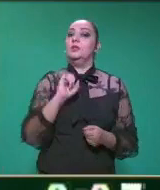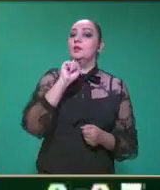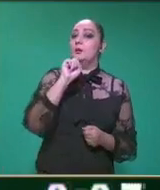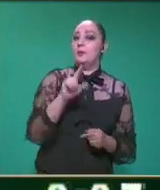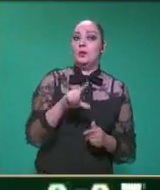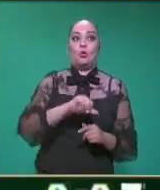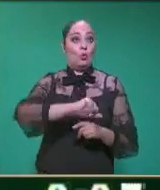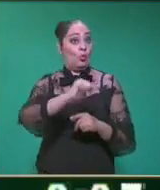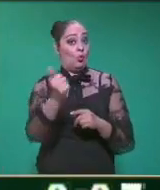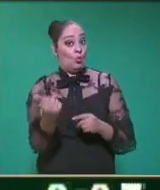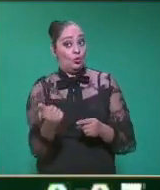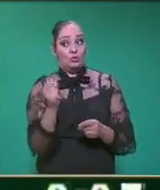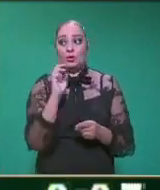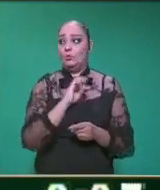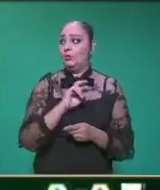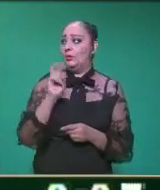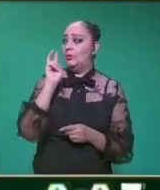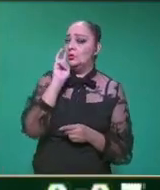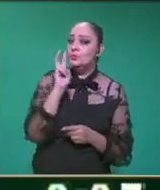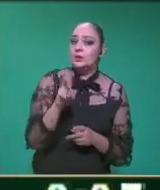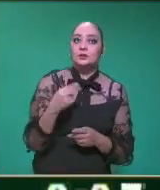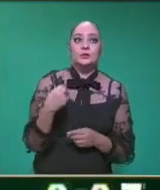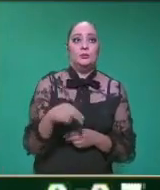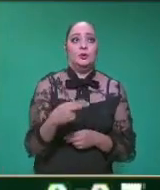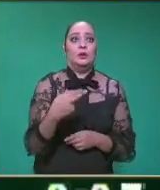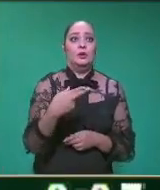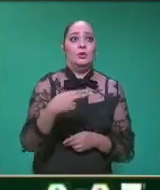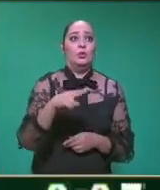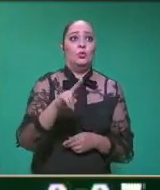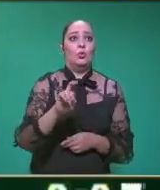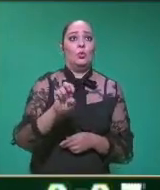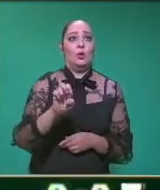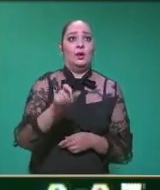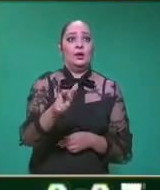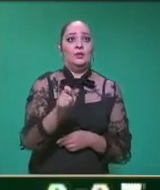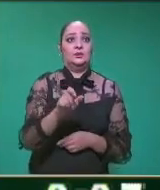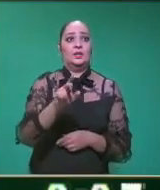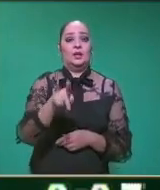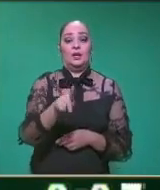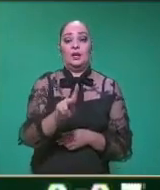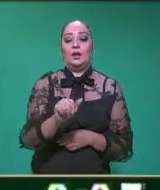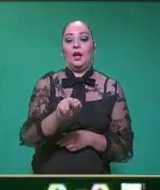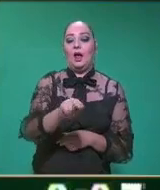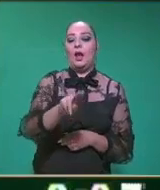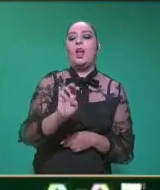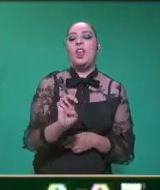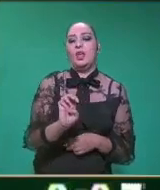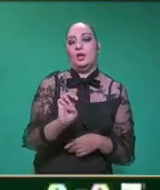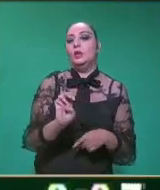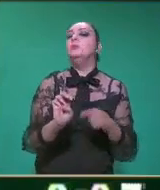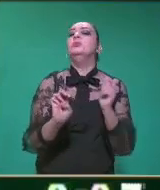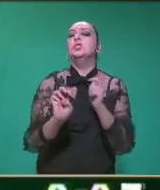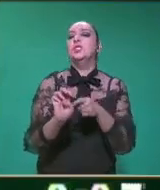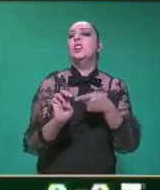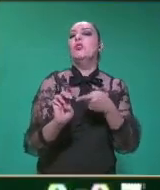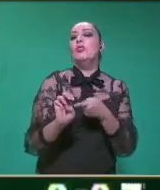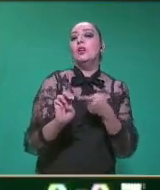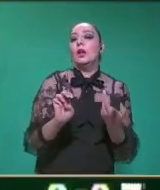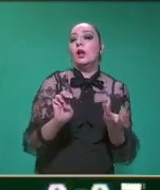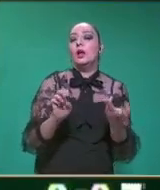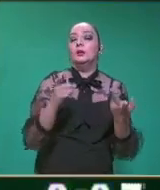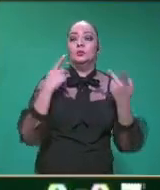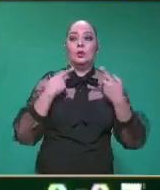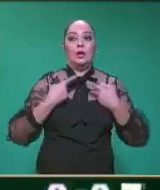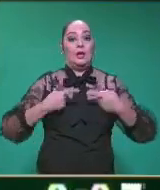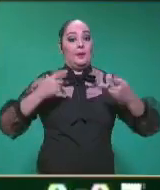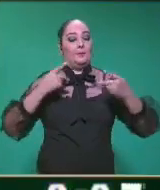el siguiente aspecto. Se dice huetskane. Y huetskane quiere decir que es una persona